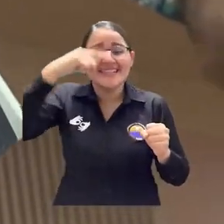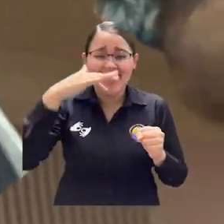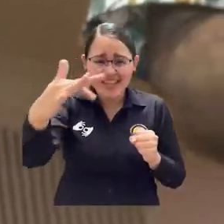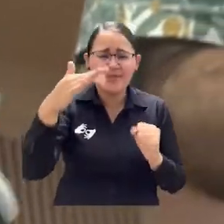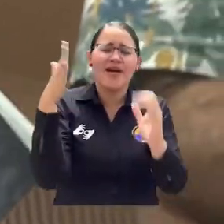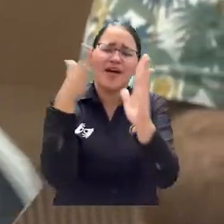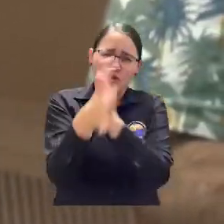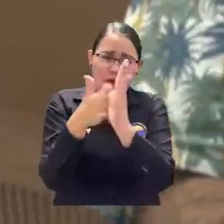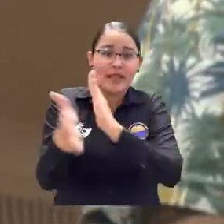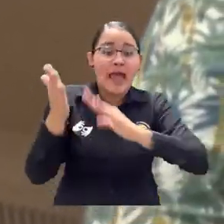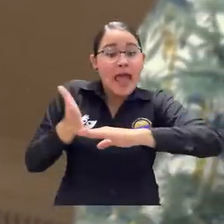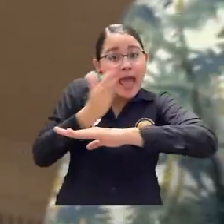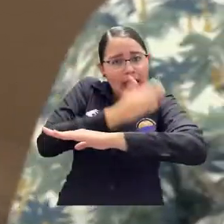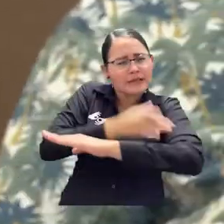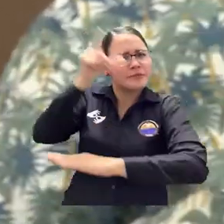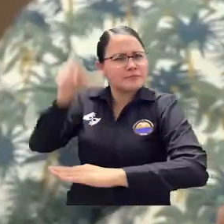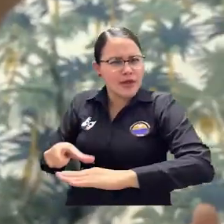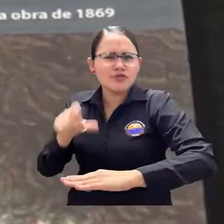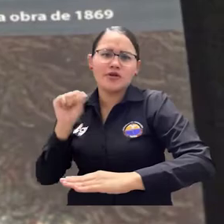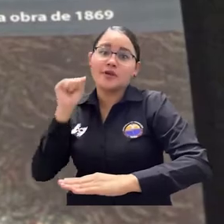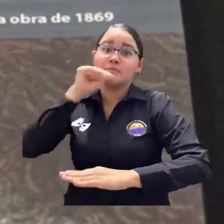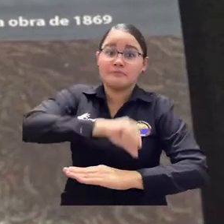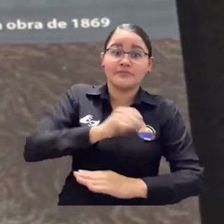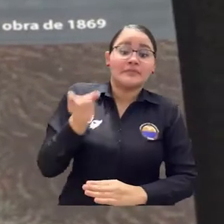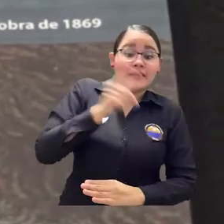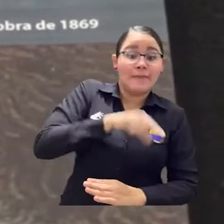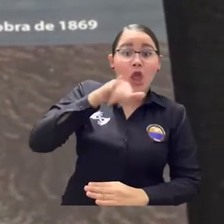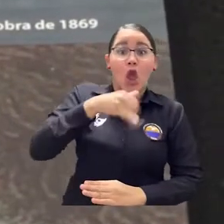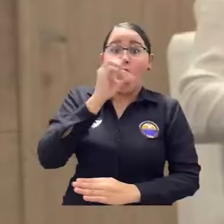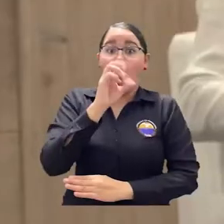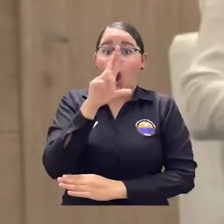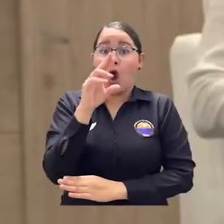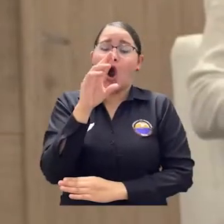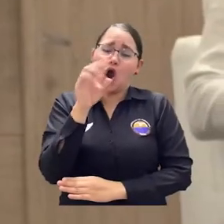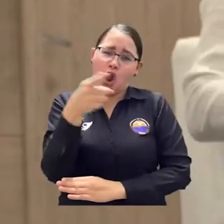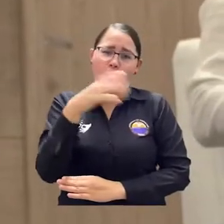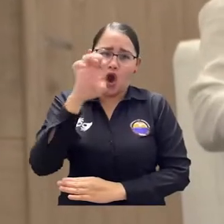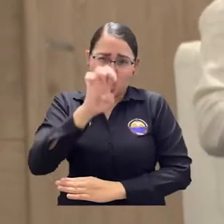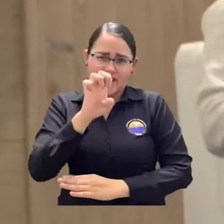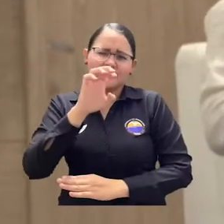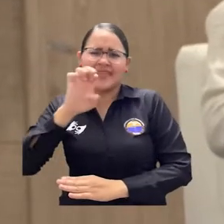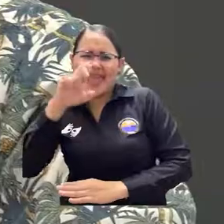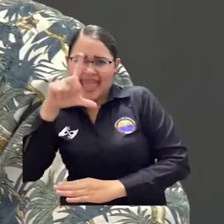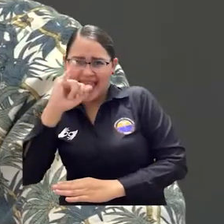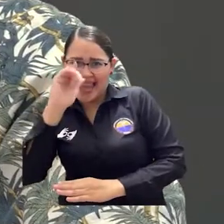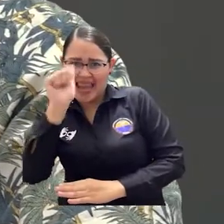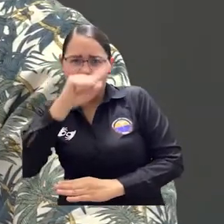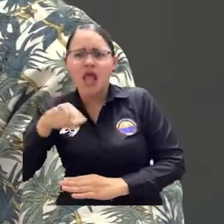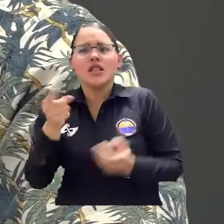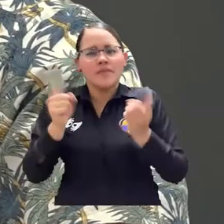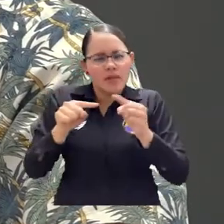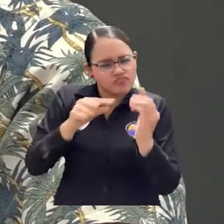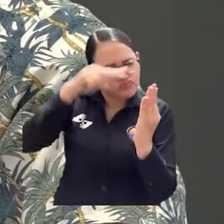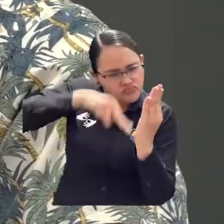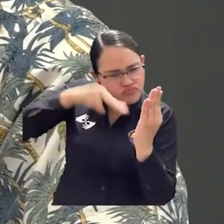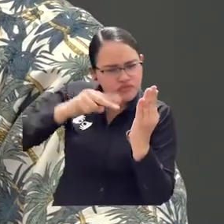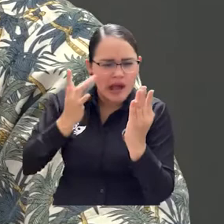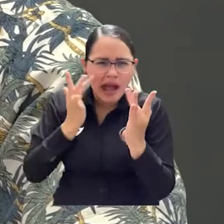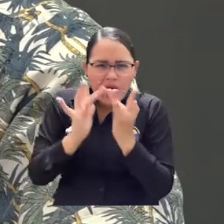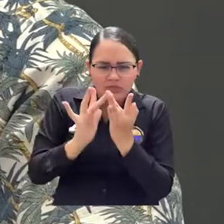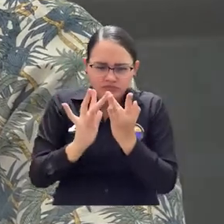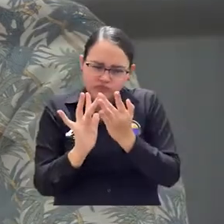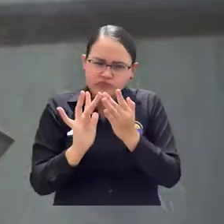reedición del Dr. Pablo Vera Salazar y el Dr. Jorge Enríquez Elías Caro, director de la editorial